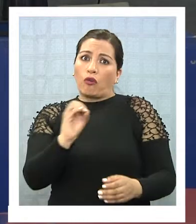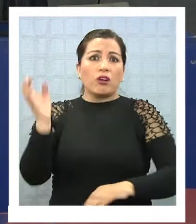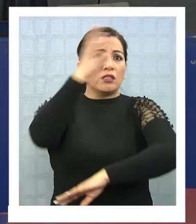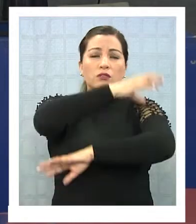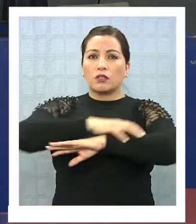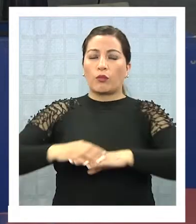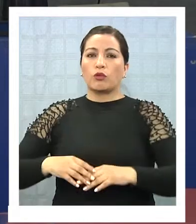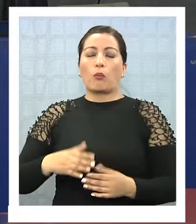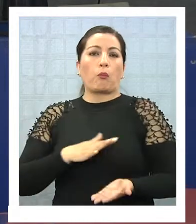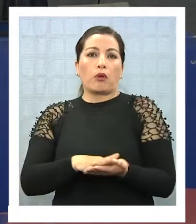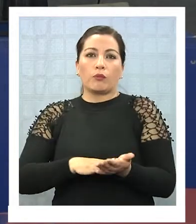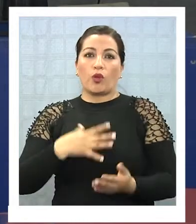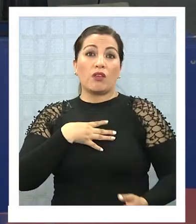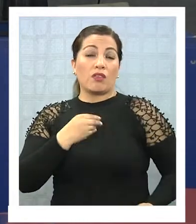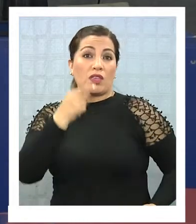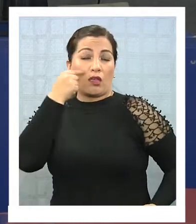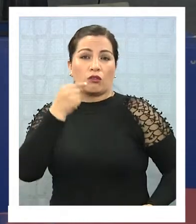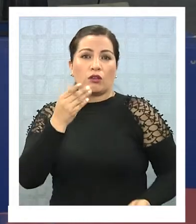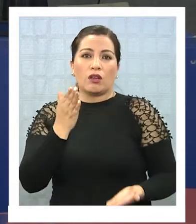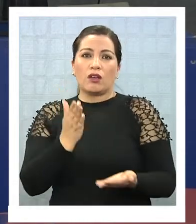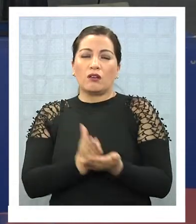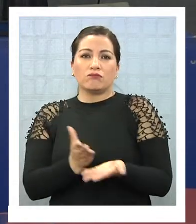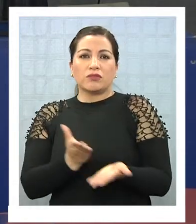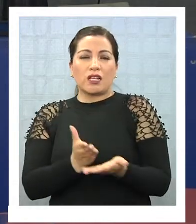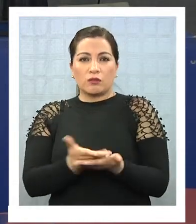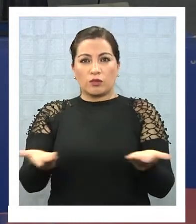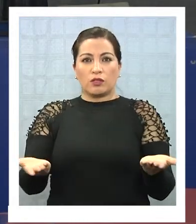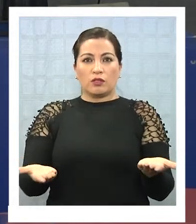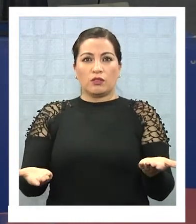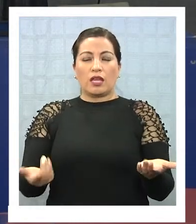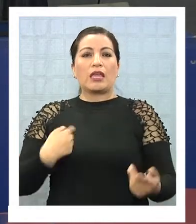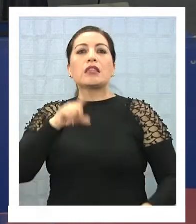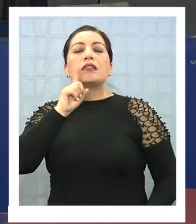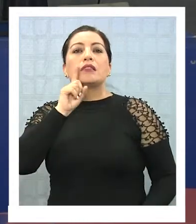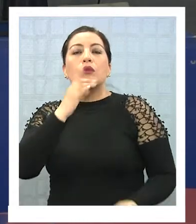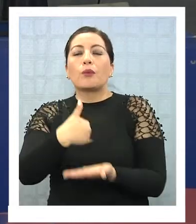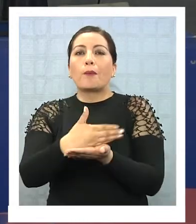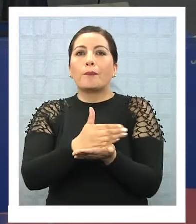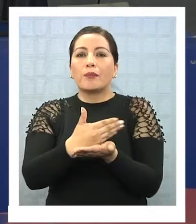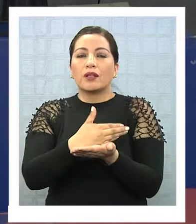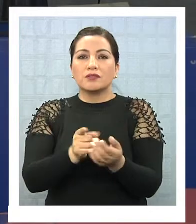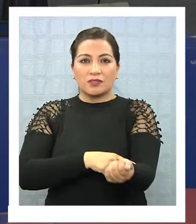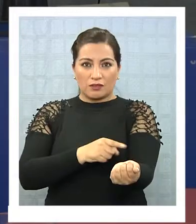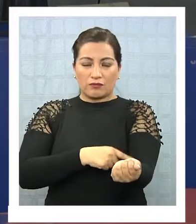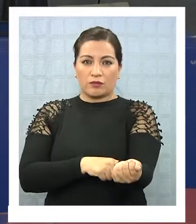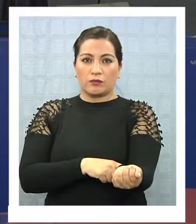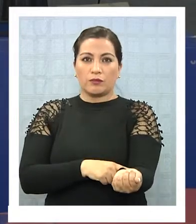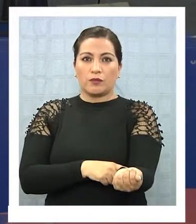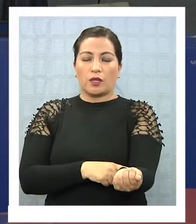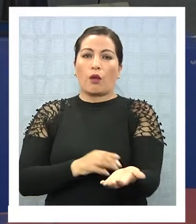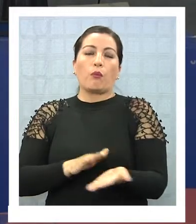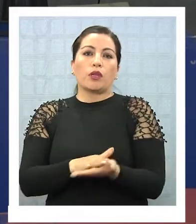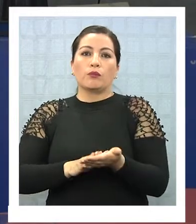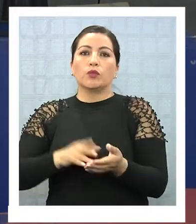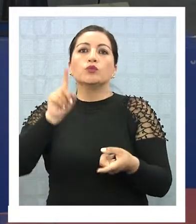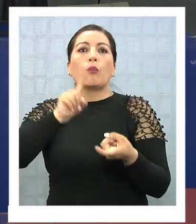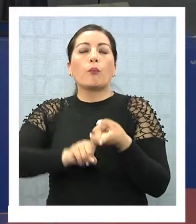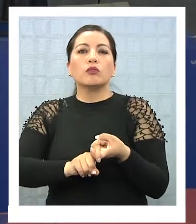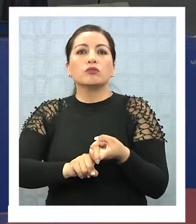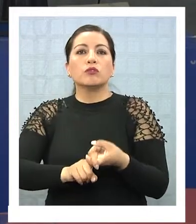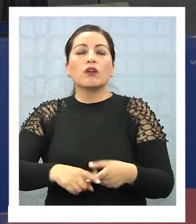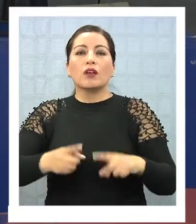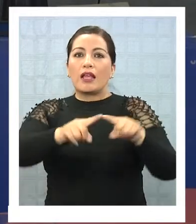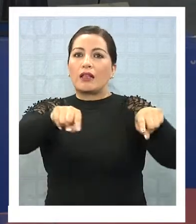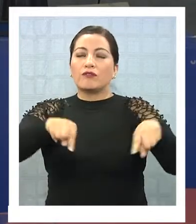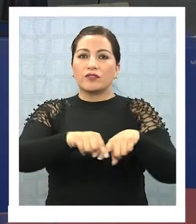sus hijos están en el colegio, si el colegio que está, sus hijos tienen el plan integral de seguridad escolar, si su marido está en la oficina, cómo se comunica